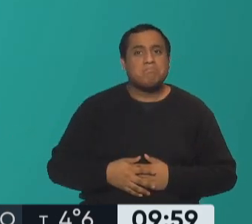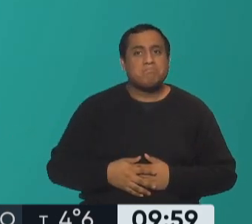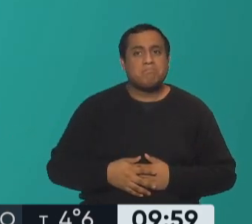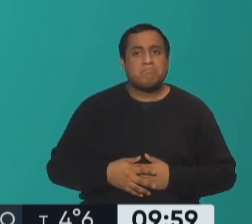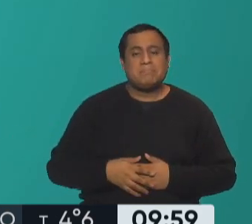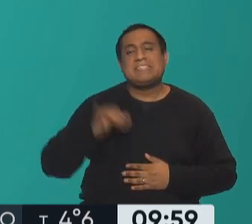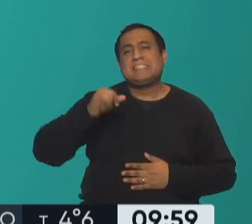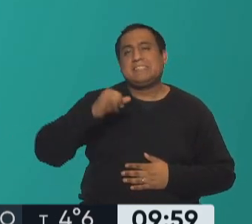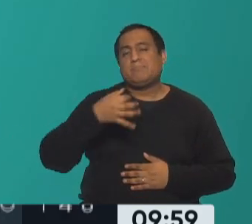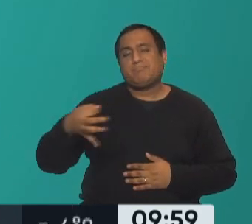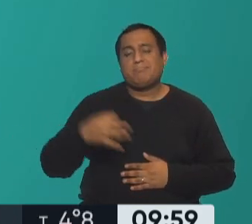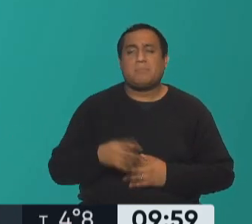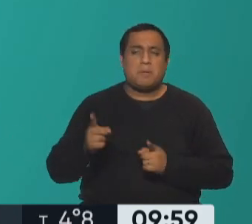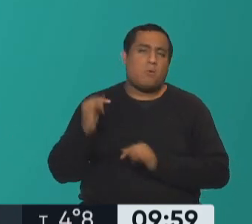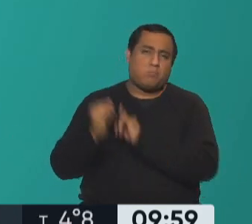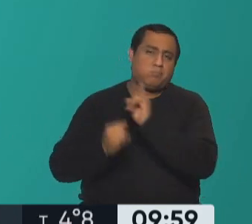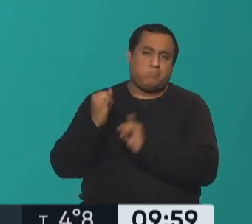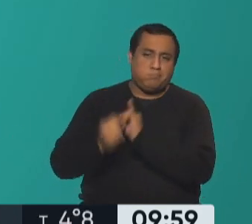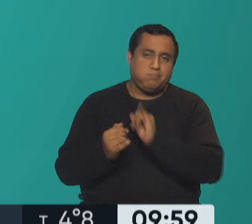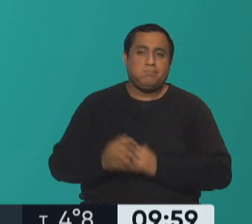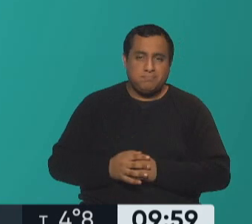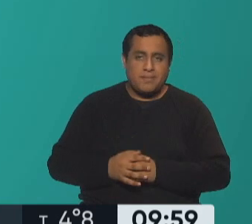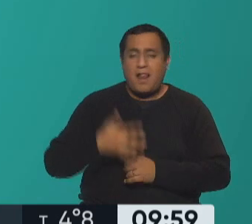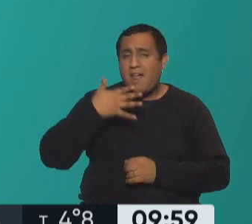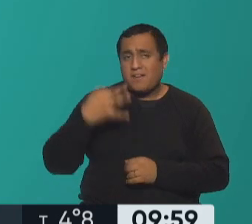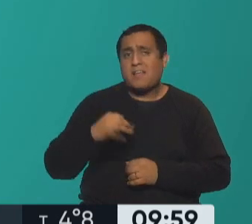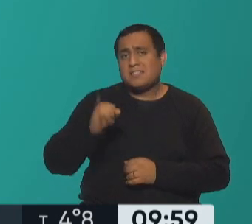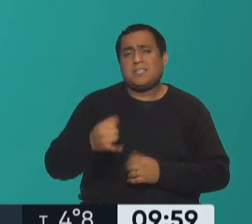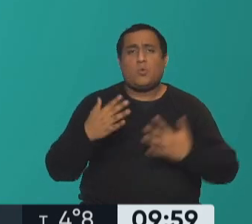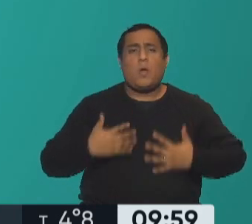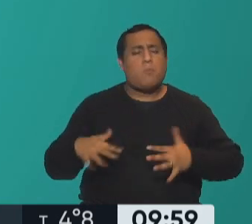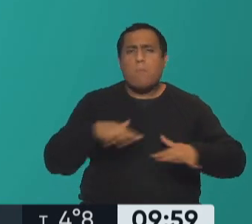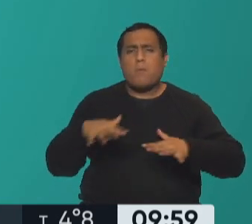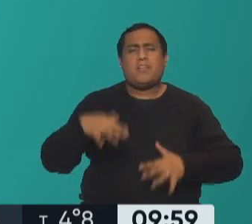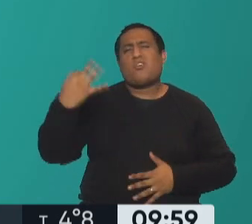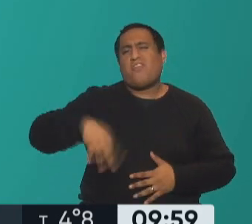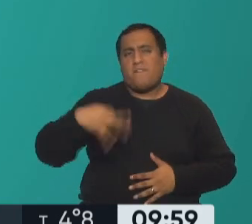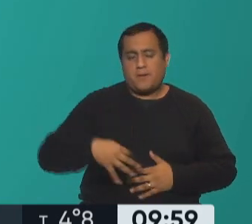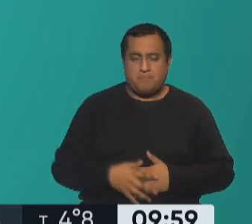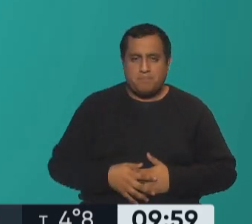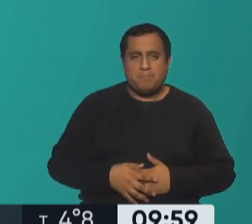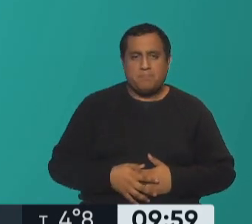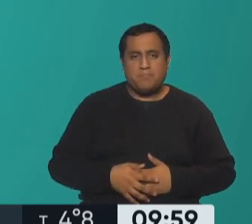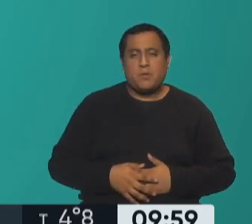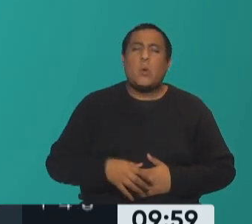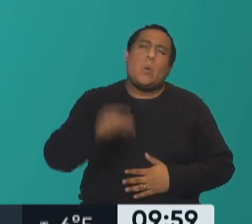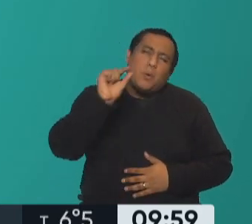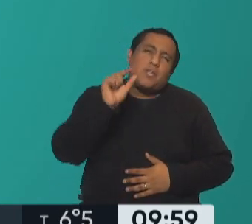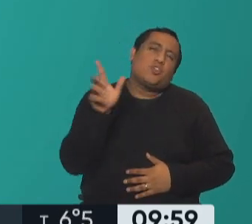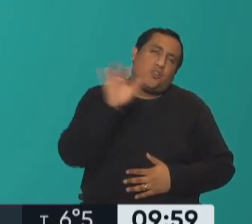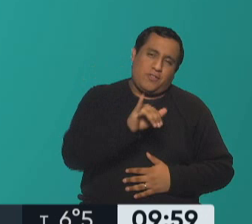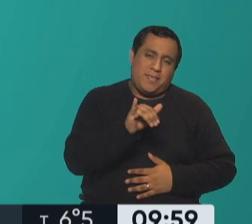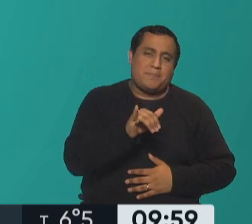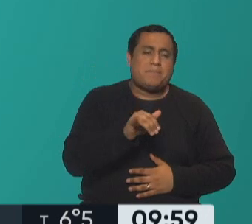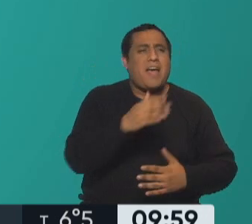así es totalmente es así como decís la realidad es que hay que moverse lo más que podamos bien aunque sea un poquito cada día te mando un